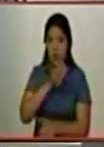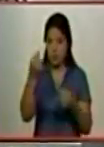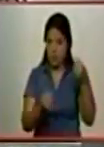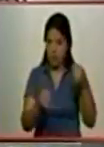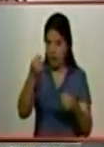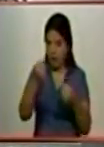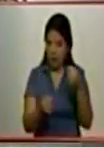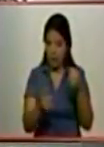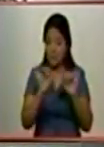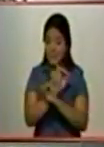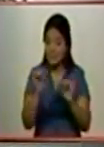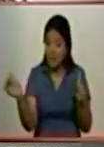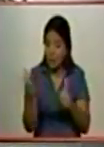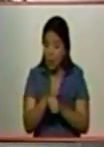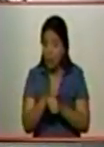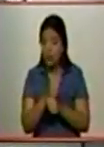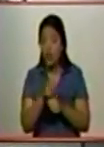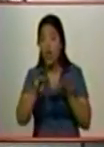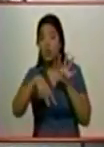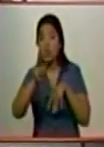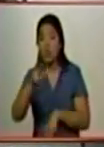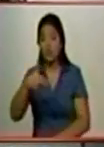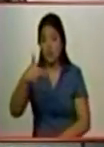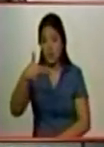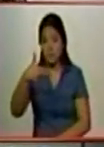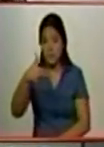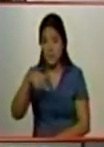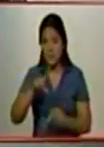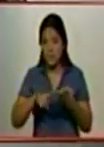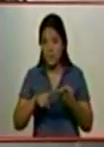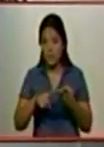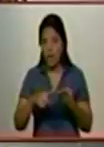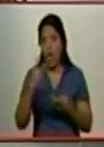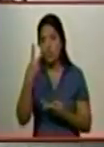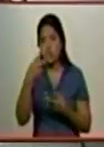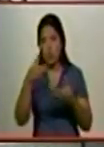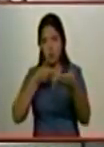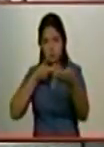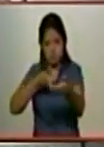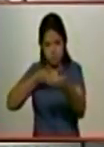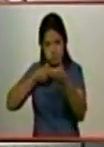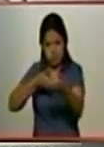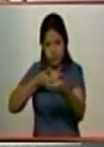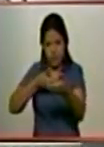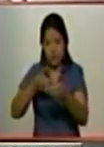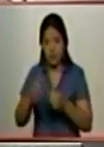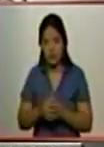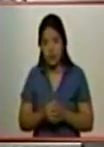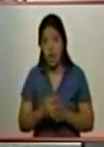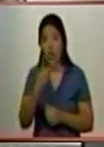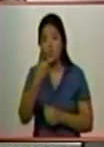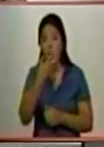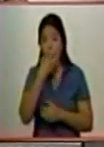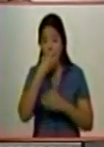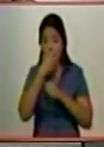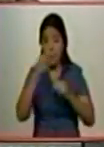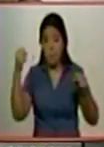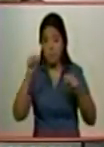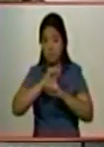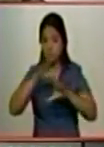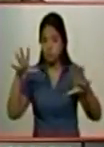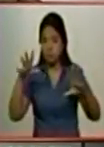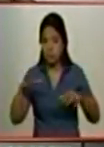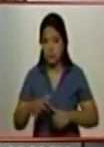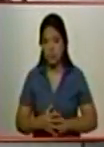Hemos recuperado 12 armas cortas, 2 armas largas, 2 granadas fragmentarias,